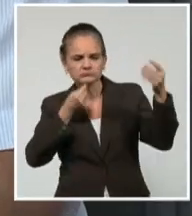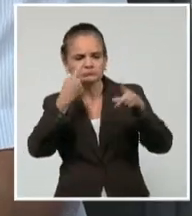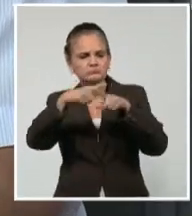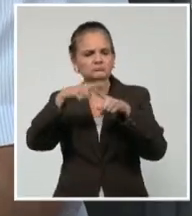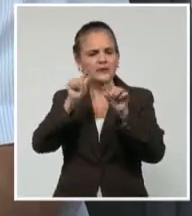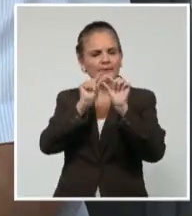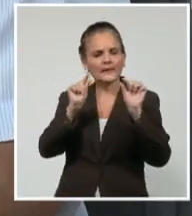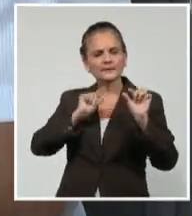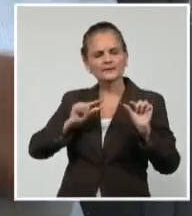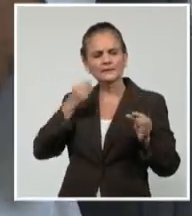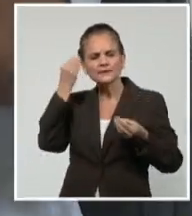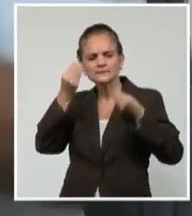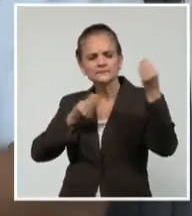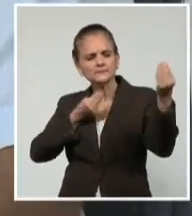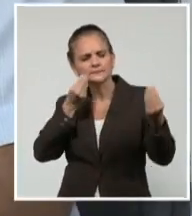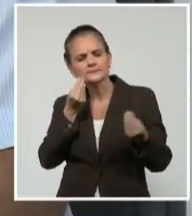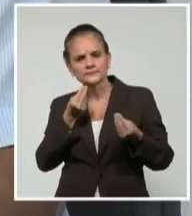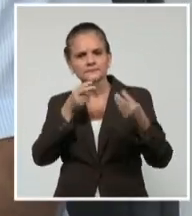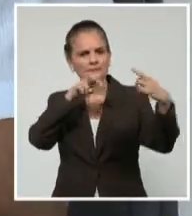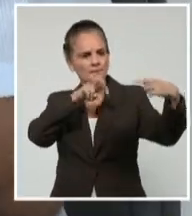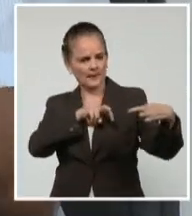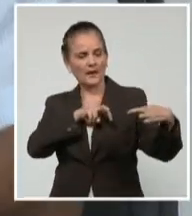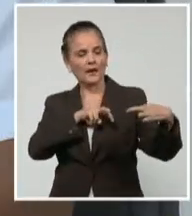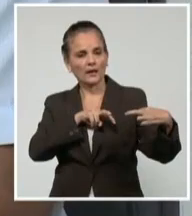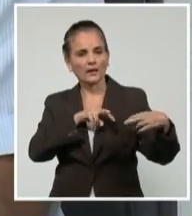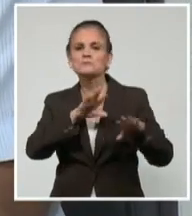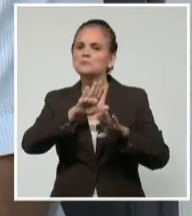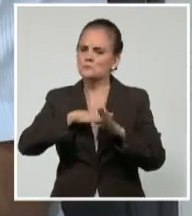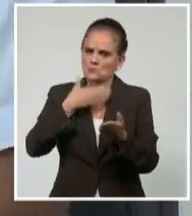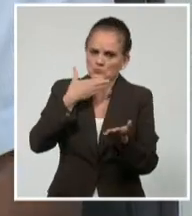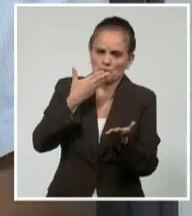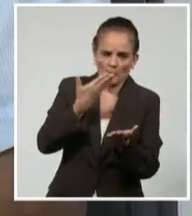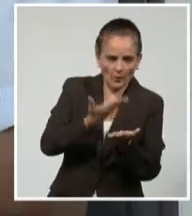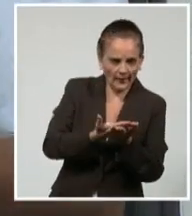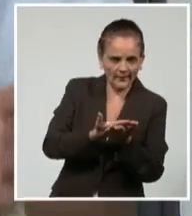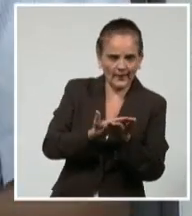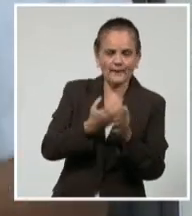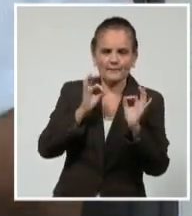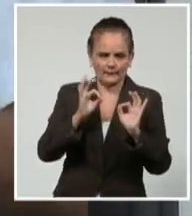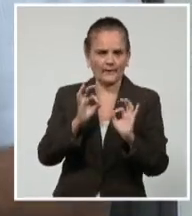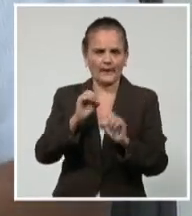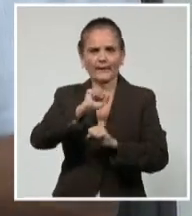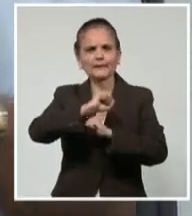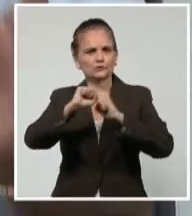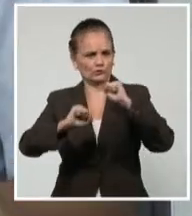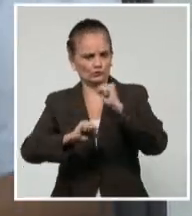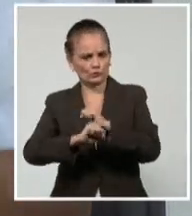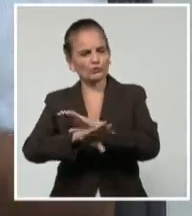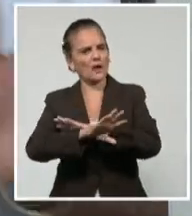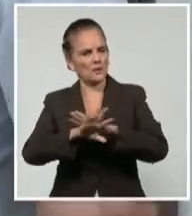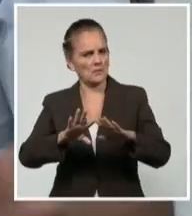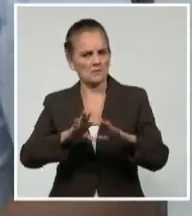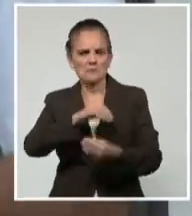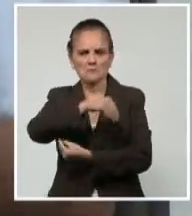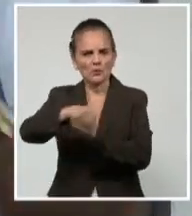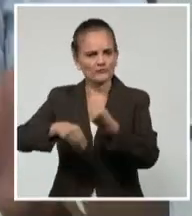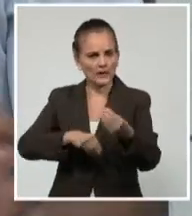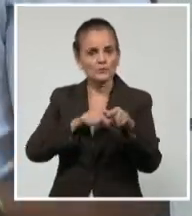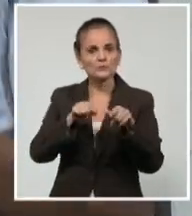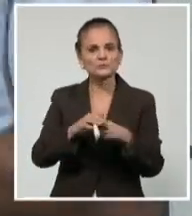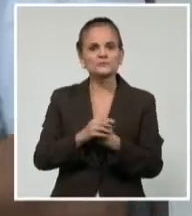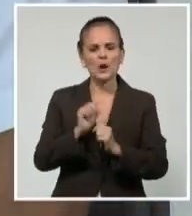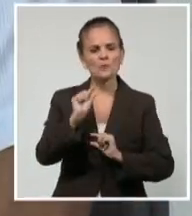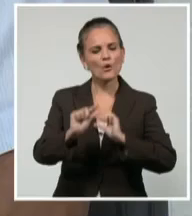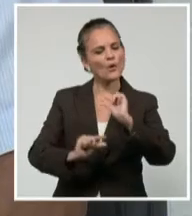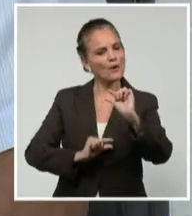con todos los municipios esta propuesta de estructura y reflexionamos. Creo que fue valioso también para ir acercándonos a lo que queremos